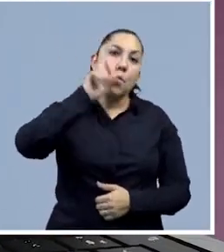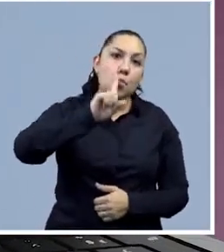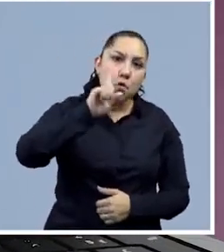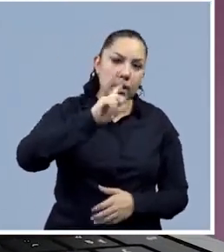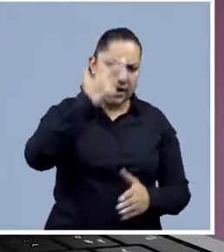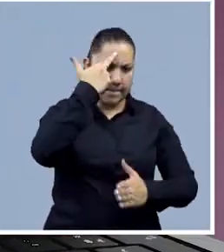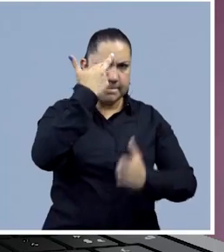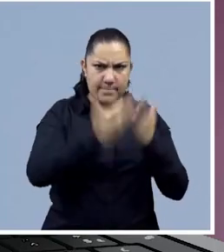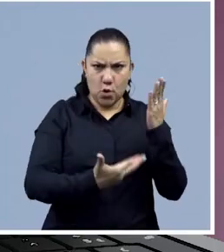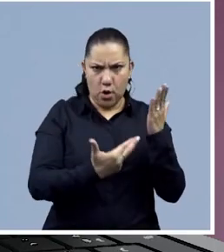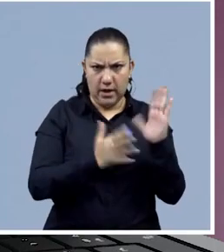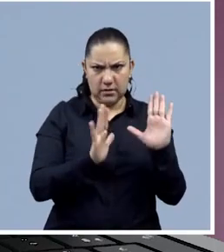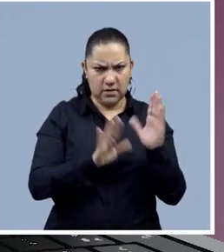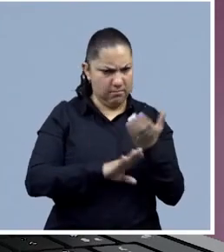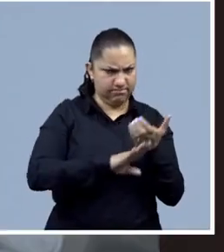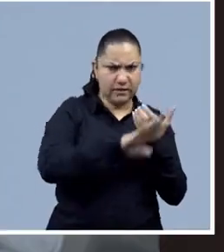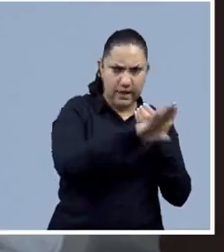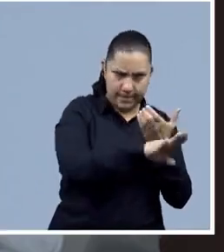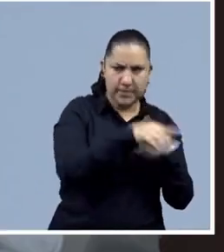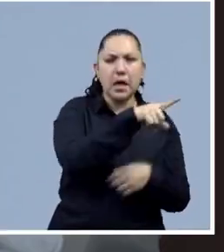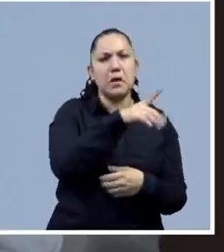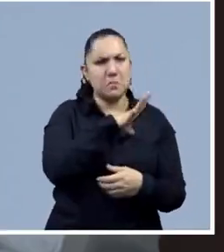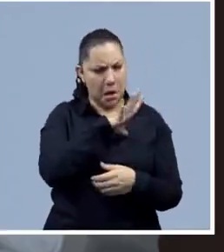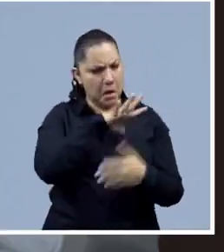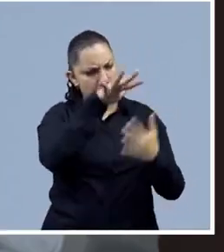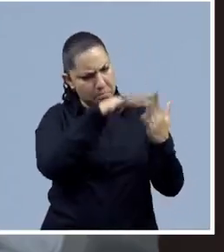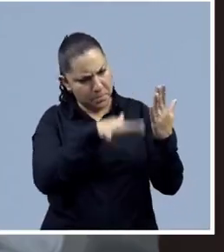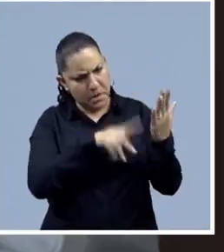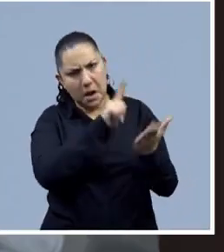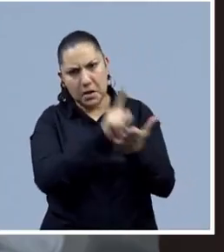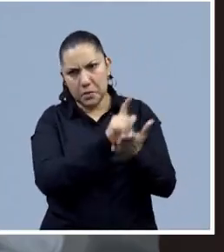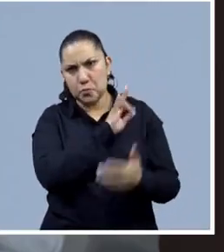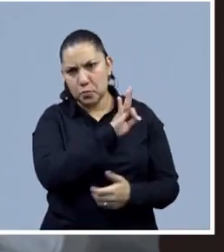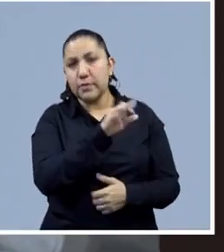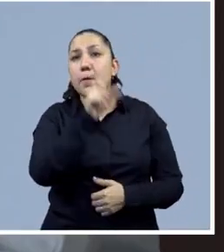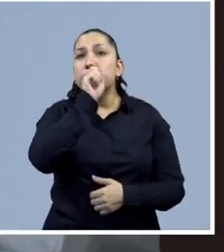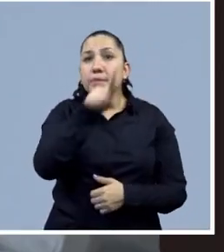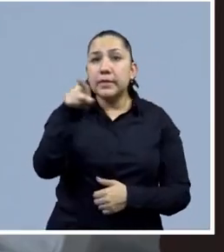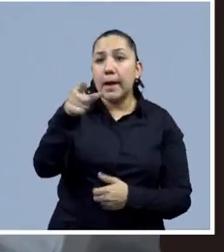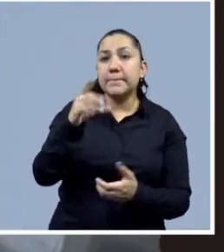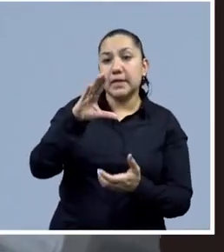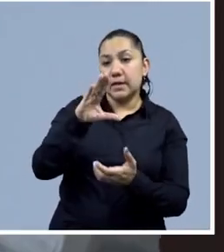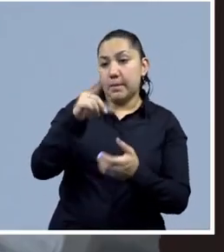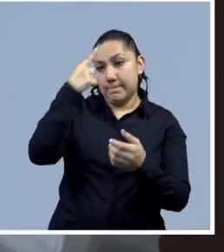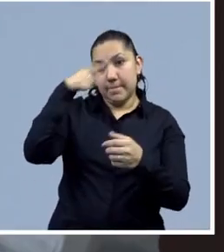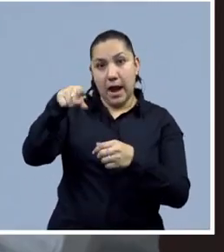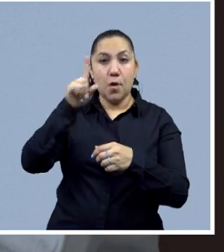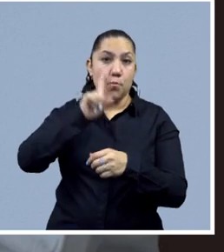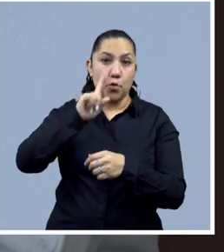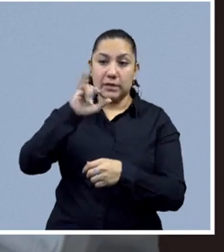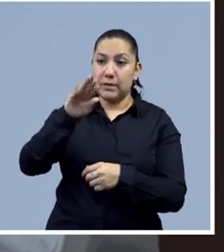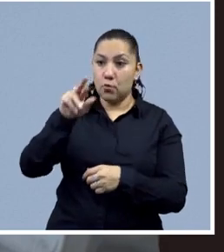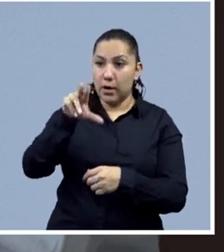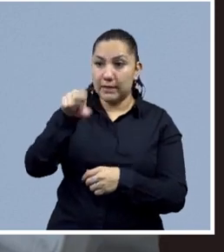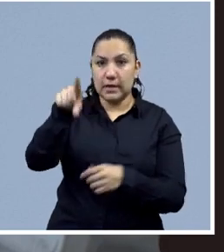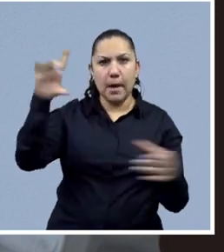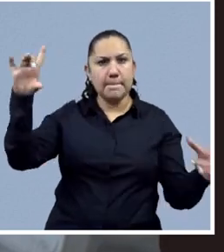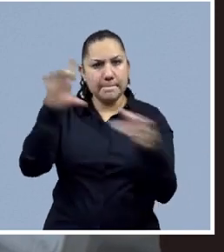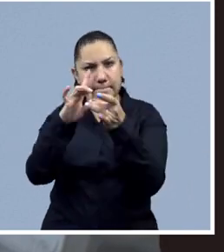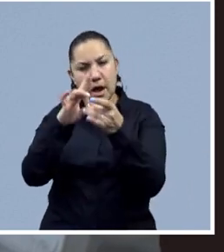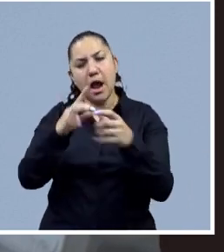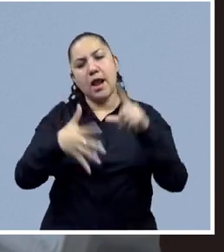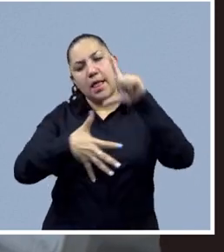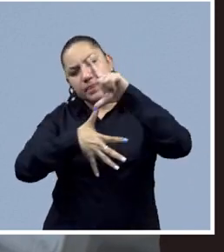las Mujeres a una Vida Libre de Violencia, el texto La Violencia de Género en Línea contra las Mujeres y Niñas, entre otros, que son